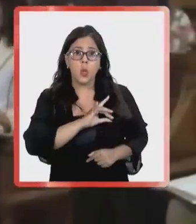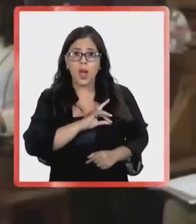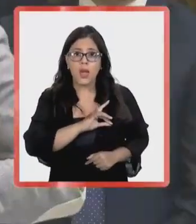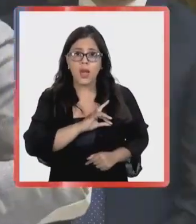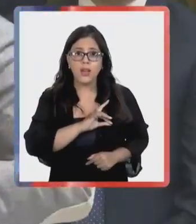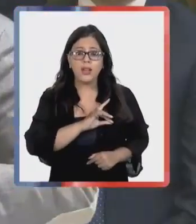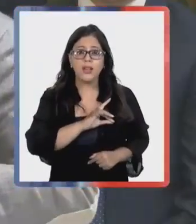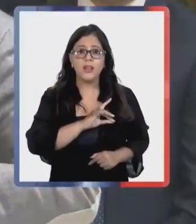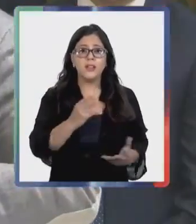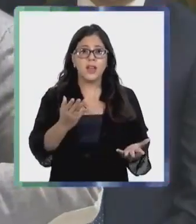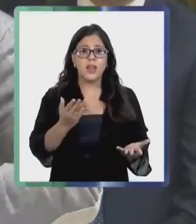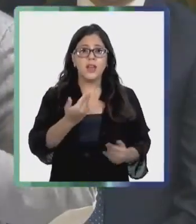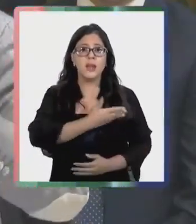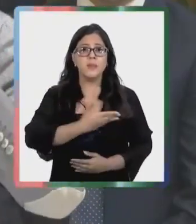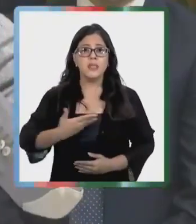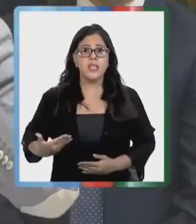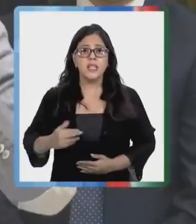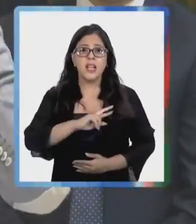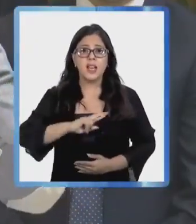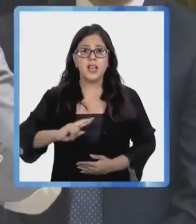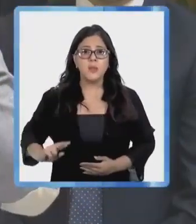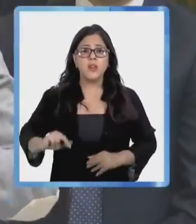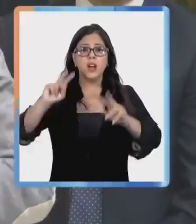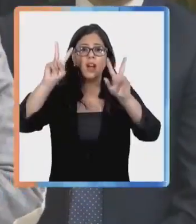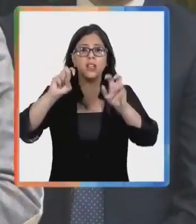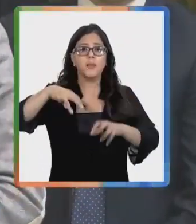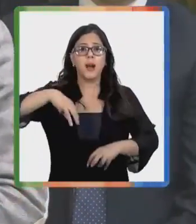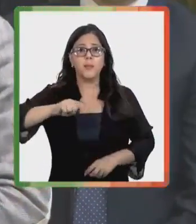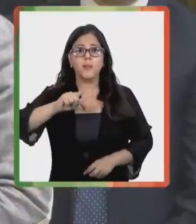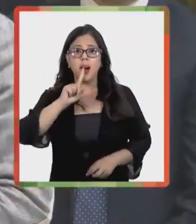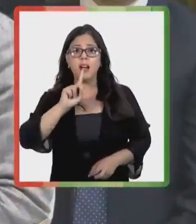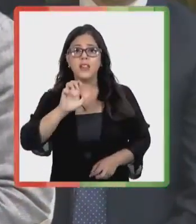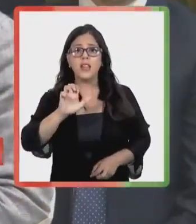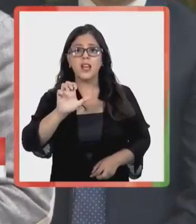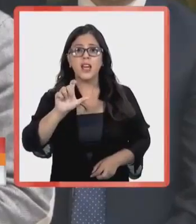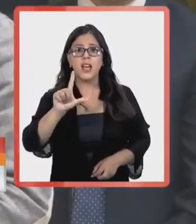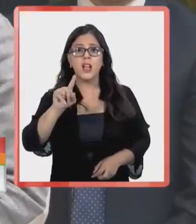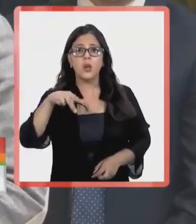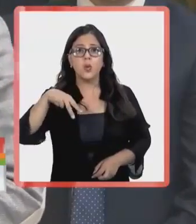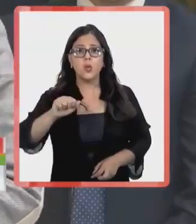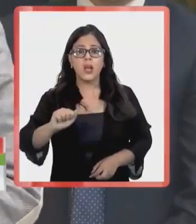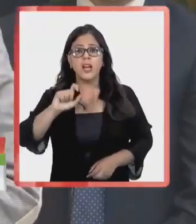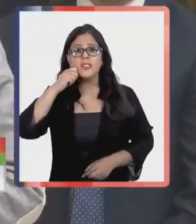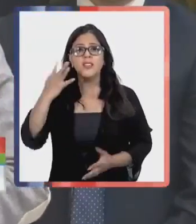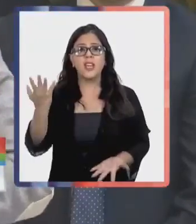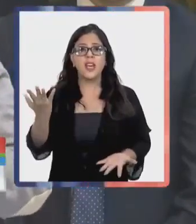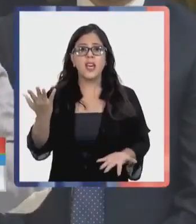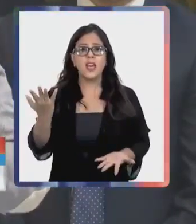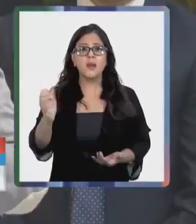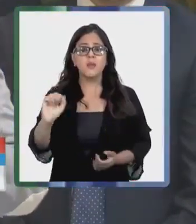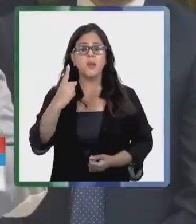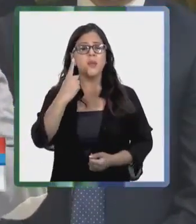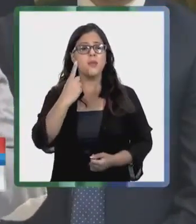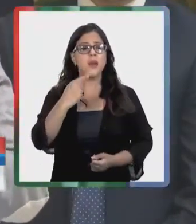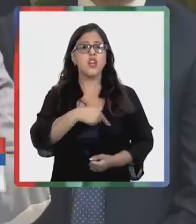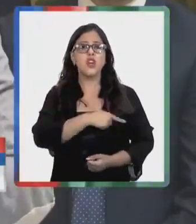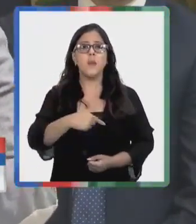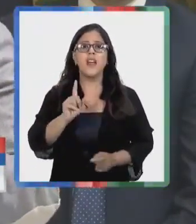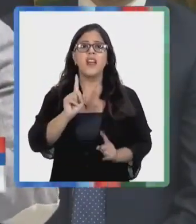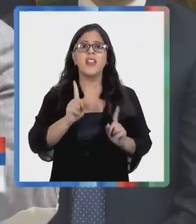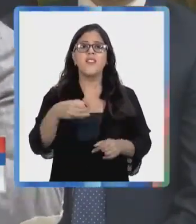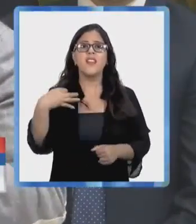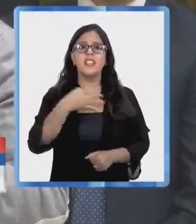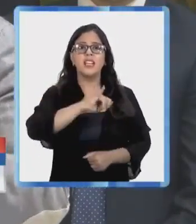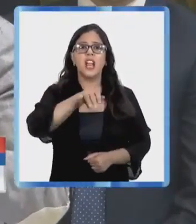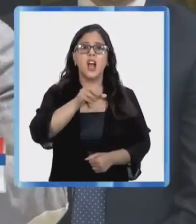profundamente que cuando el presidente de la República se refiera al señor Mateluna, se refiera a él por el primer nombre y diga,